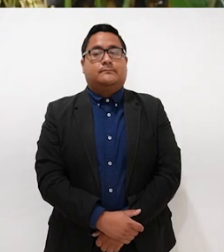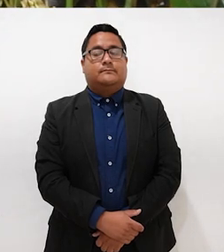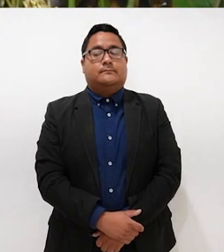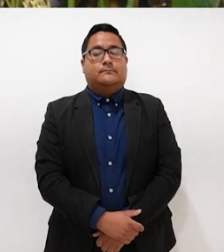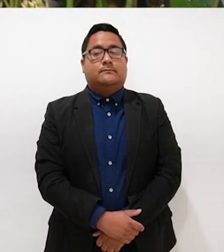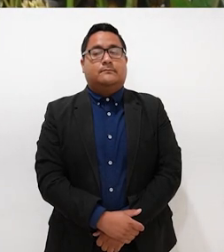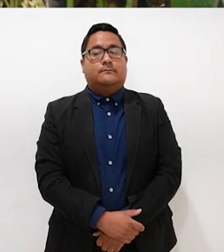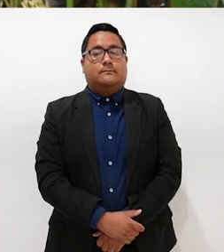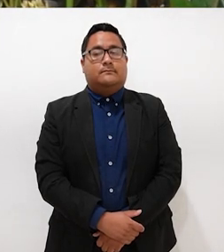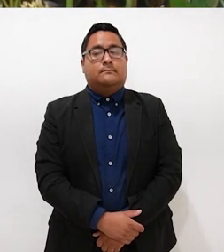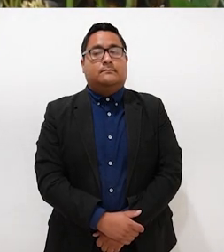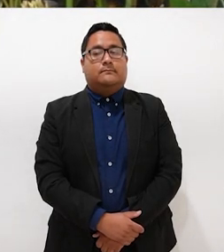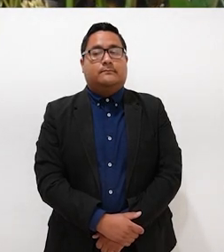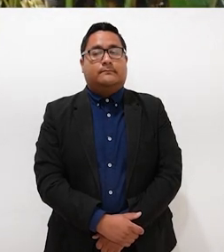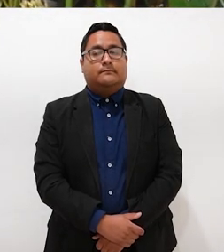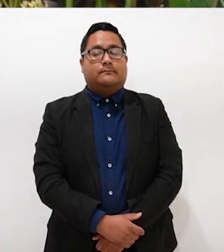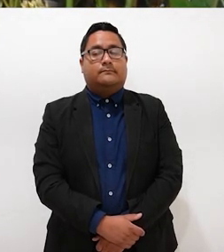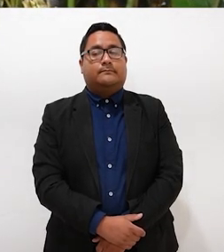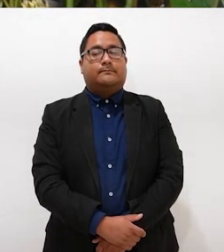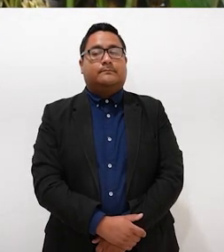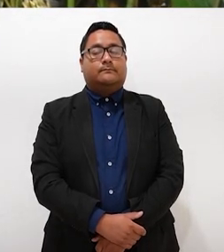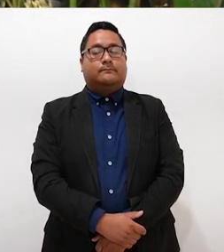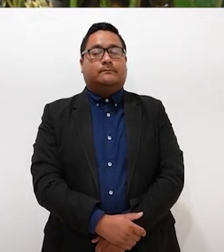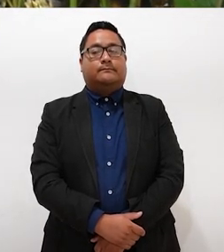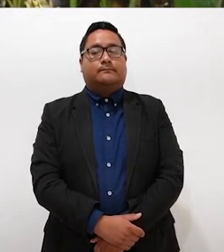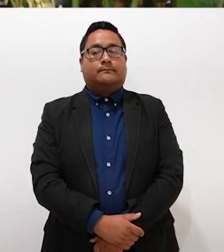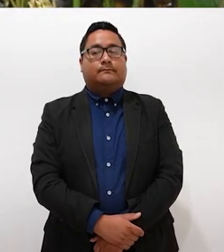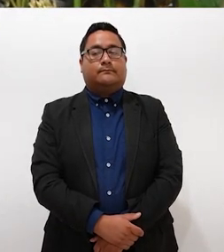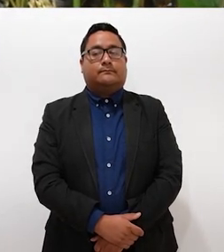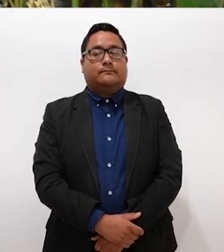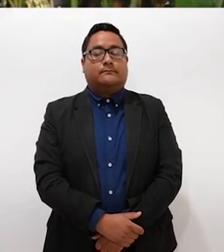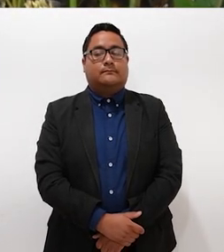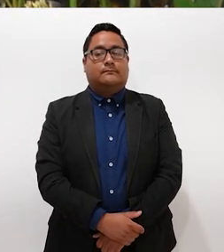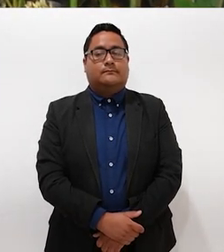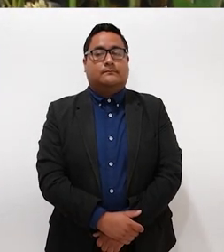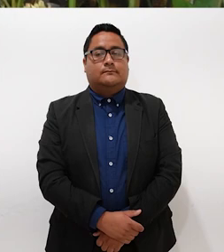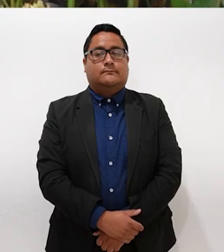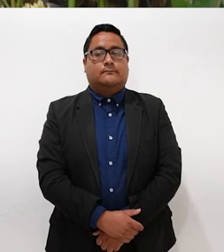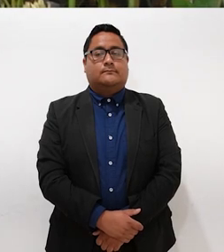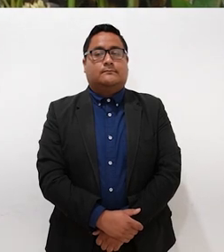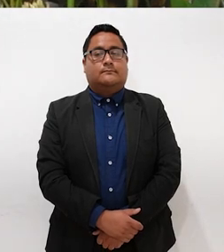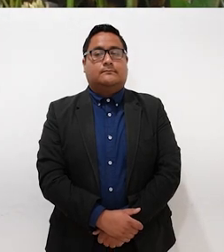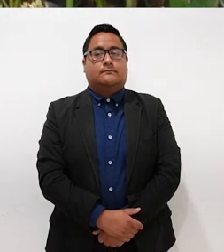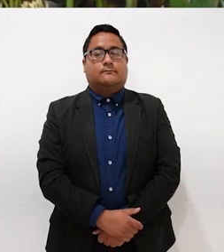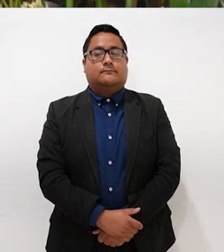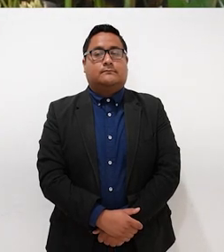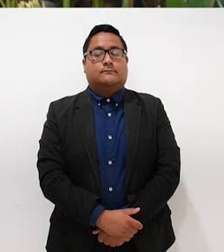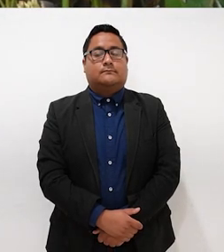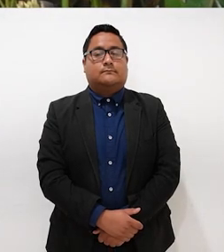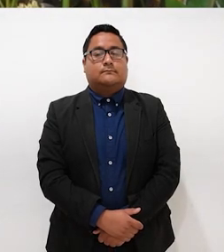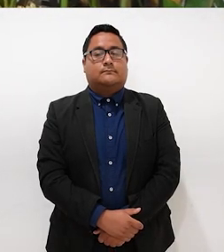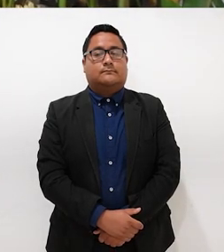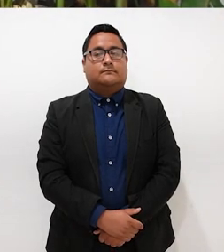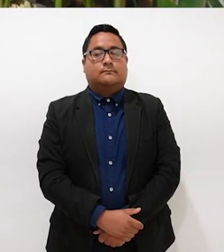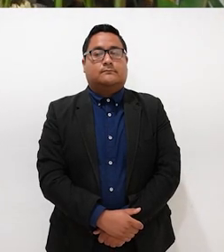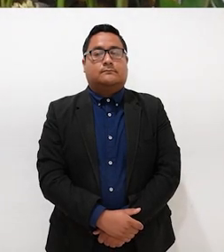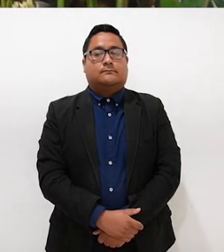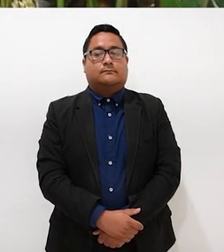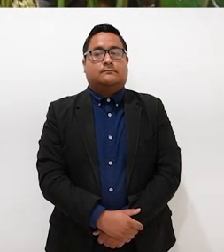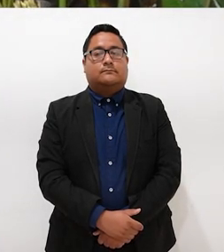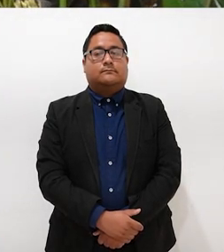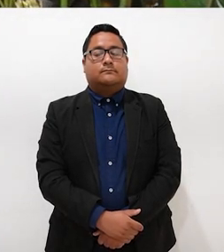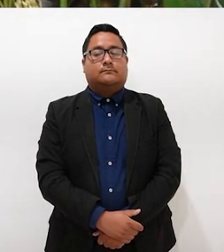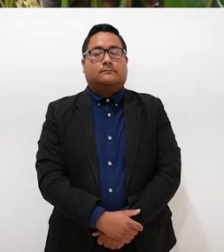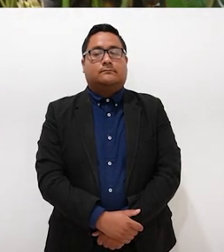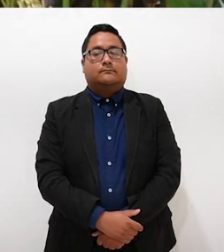y logré expresar esa problemática que yo vivo y me dio, la verdad, me siento muy gratificado de que los diputados, tanto como Luis Armando, nos